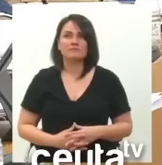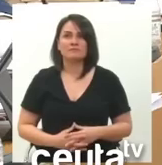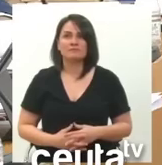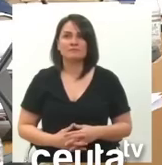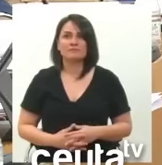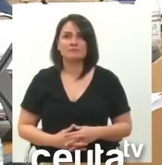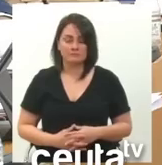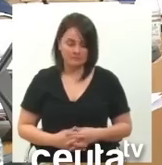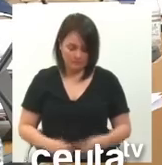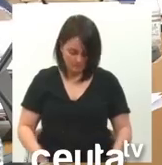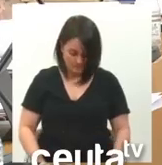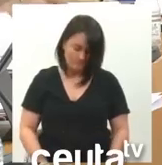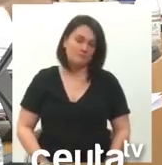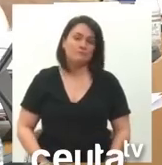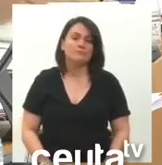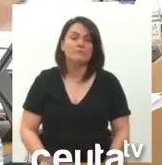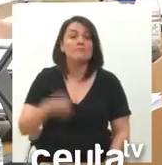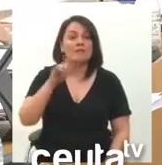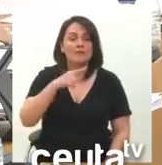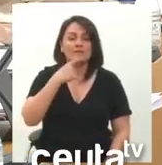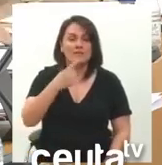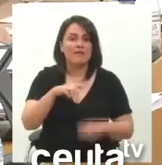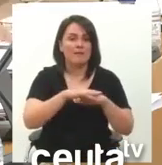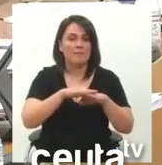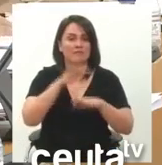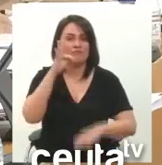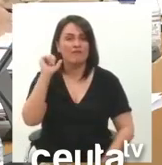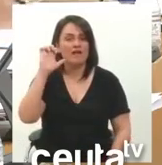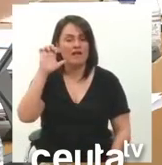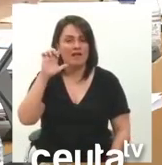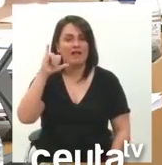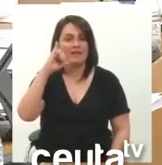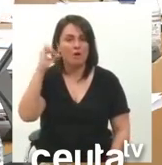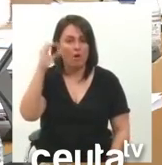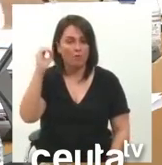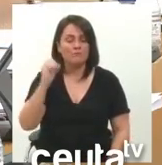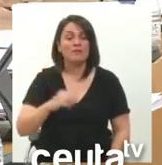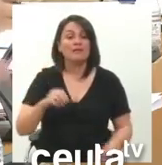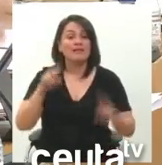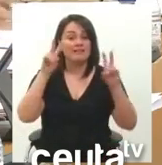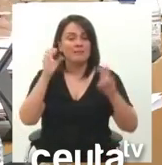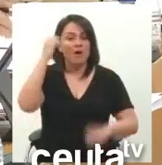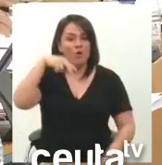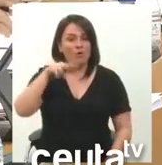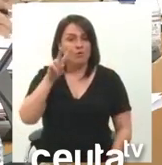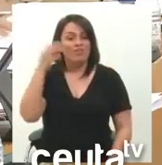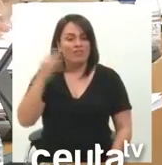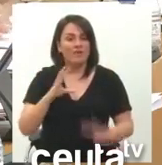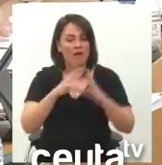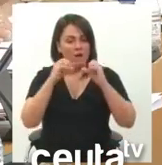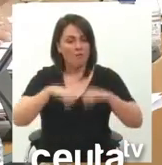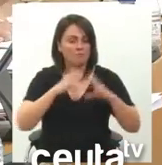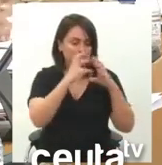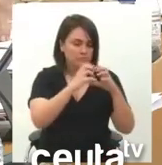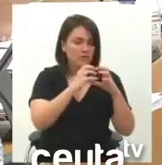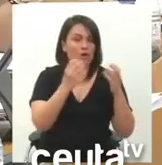También decía el señor Feijó que en el ámbito de las resoluciones de la ONU debíamos entendernos con Marruecos, pero ya vemos como